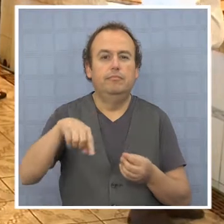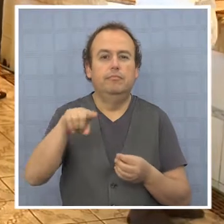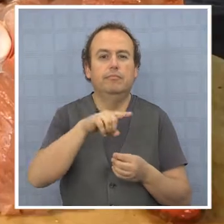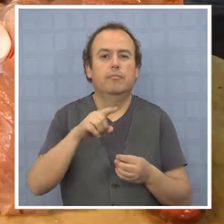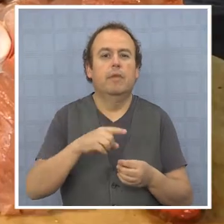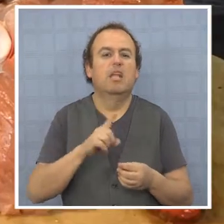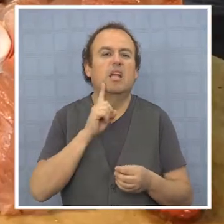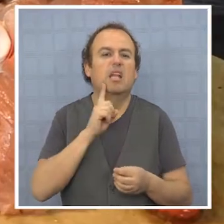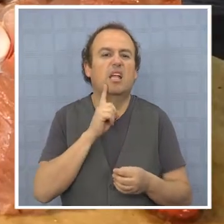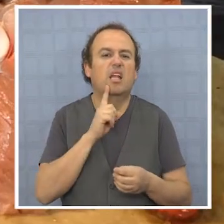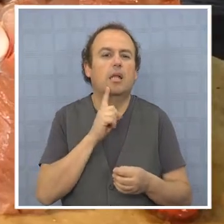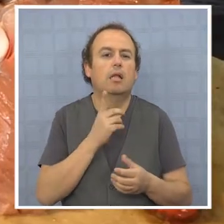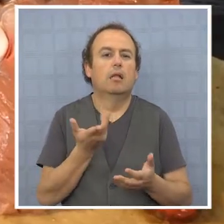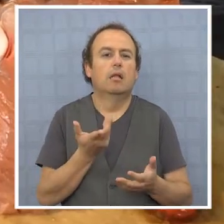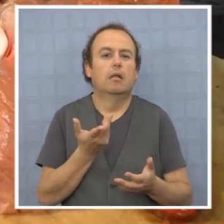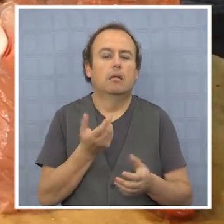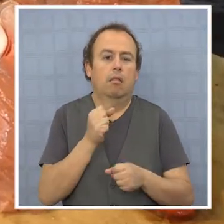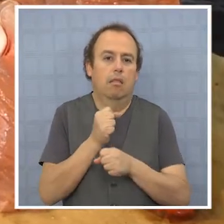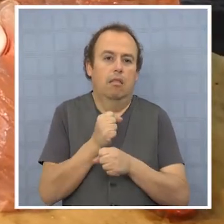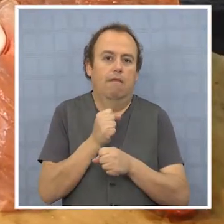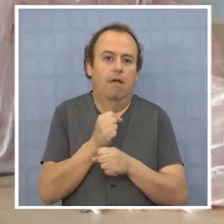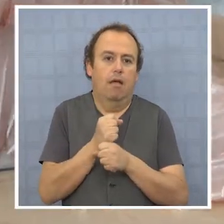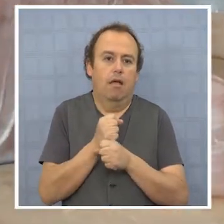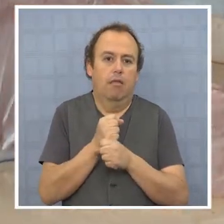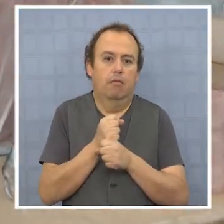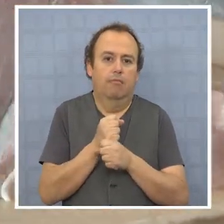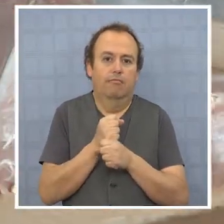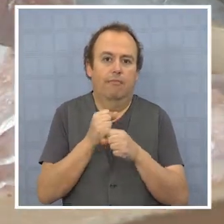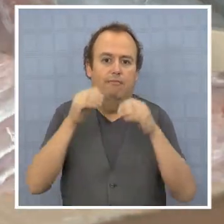los que van a pagar ese costo van a ser los trabajadores.